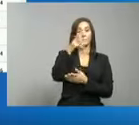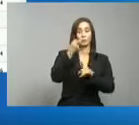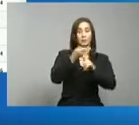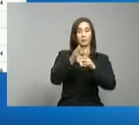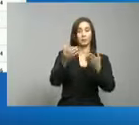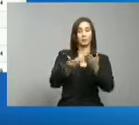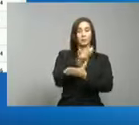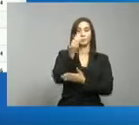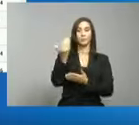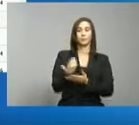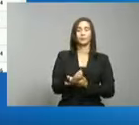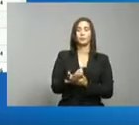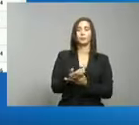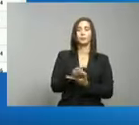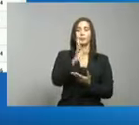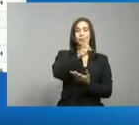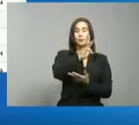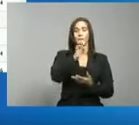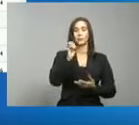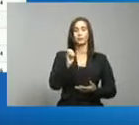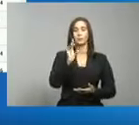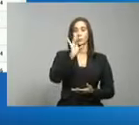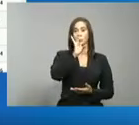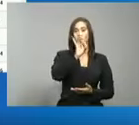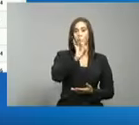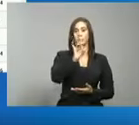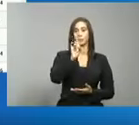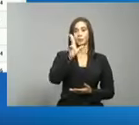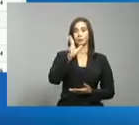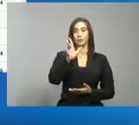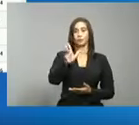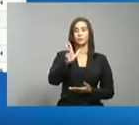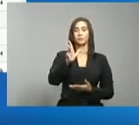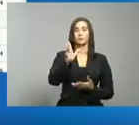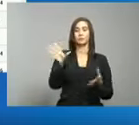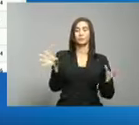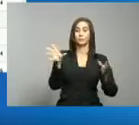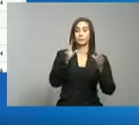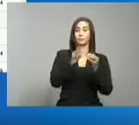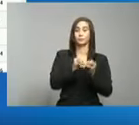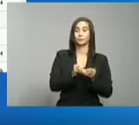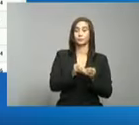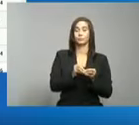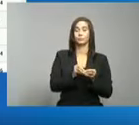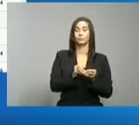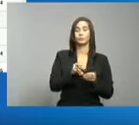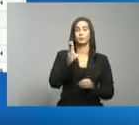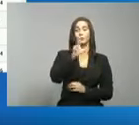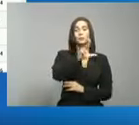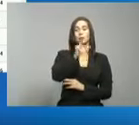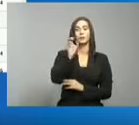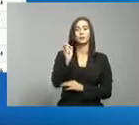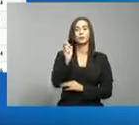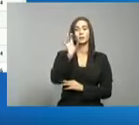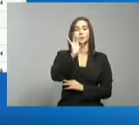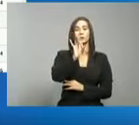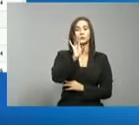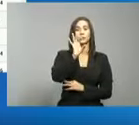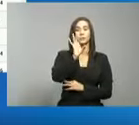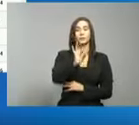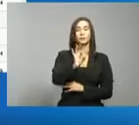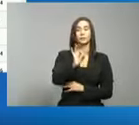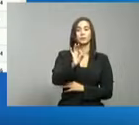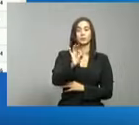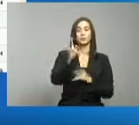nuevos, 683 acumulados, 389